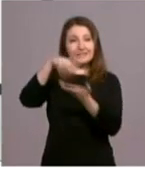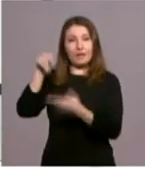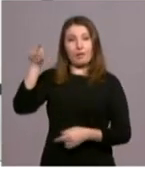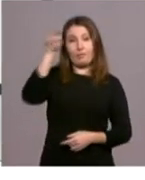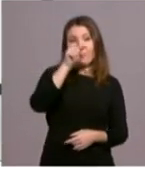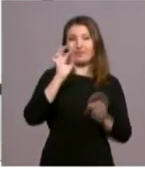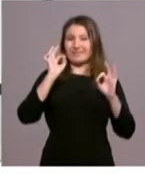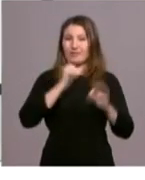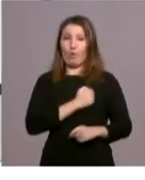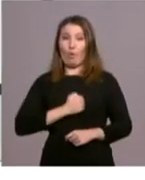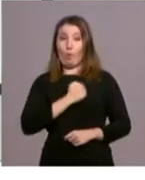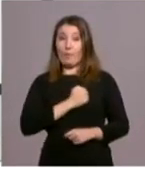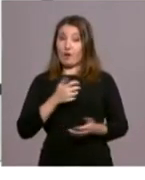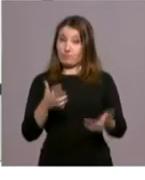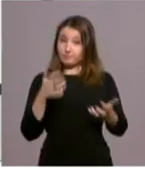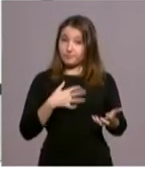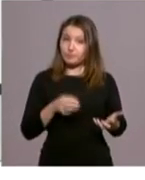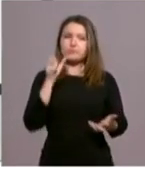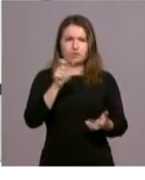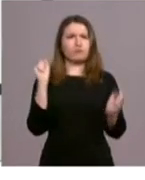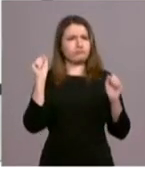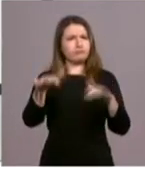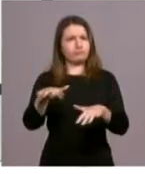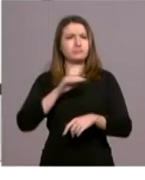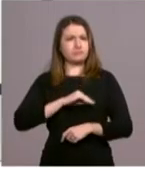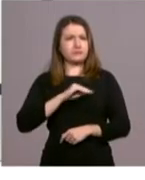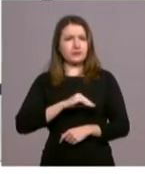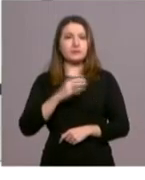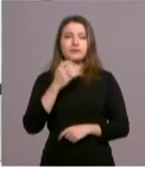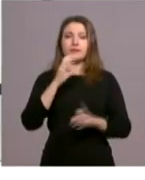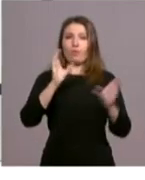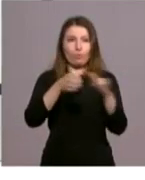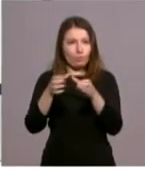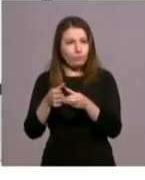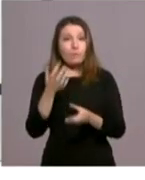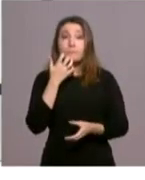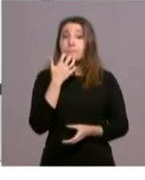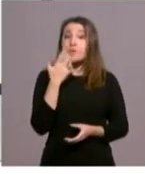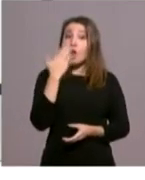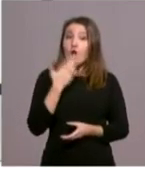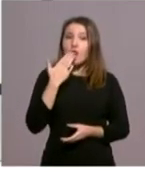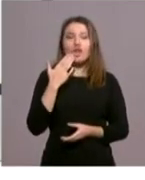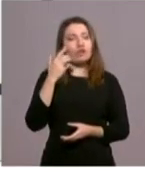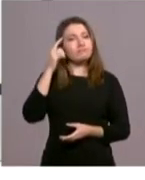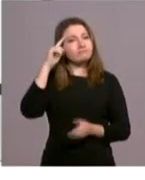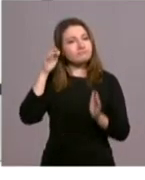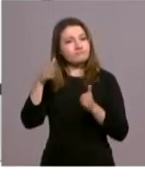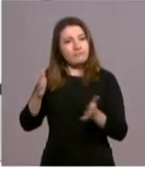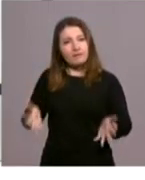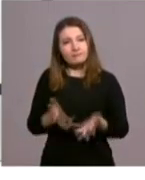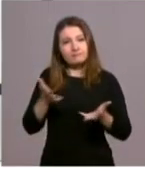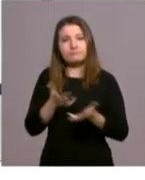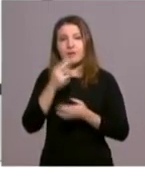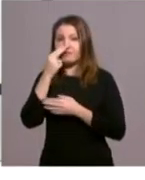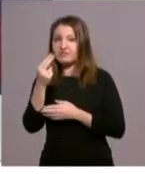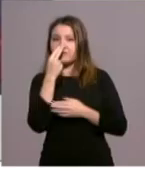muchos fieles, muchos grupos. Los colegios, por ejemplo, se han preocupado mucho en potenciar las visitas a los